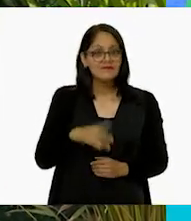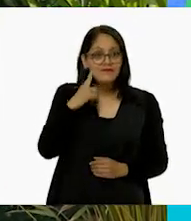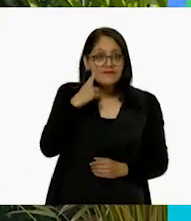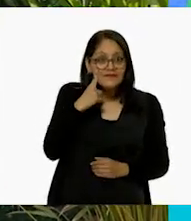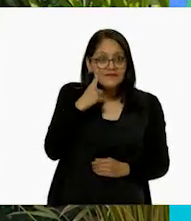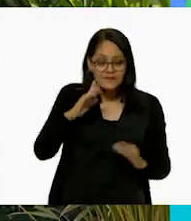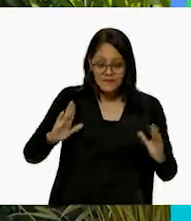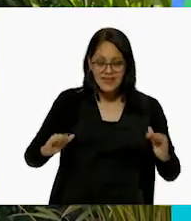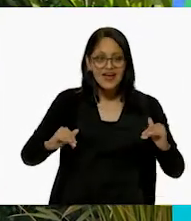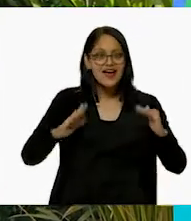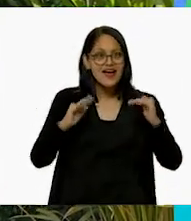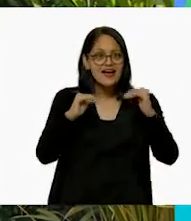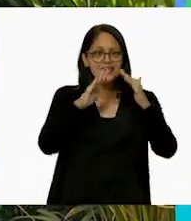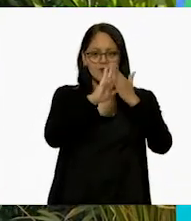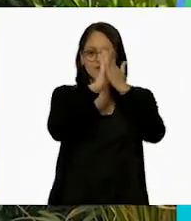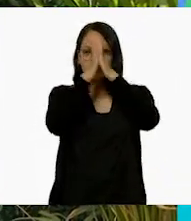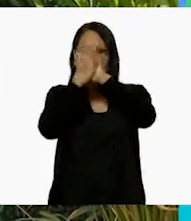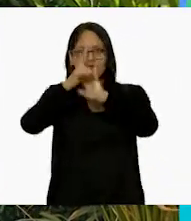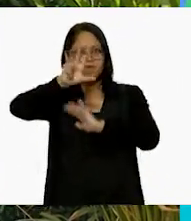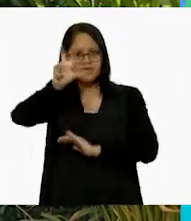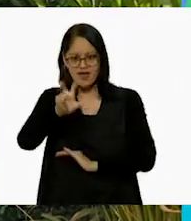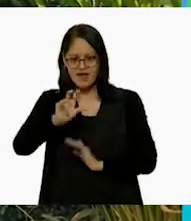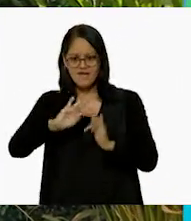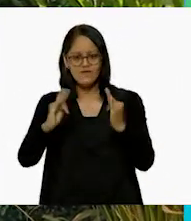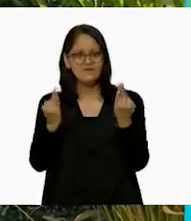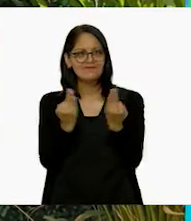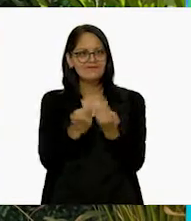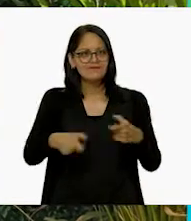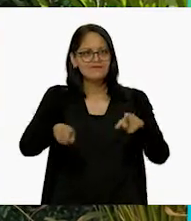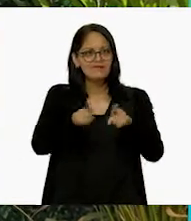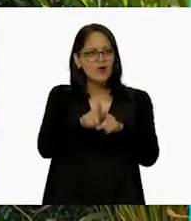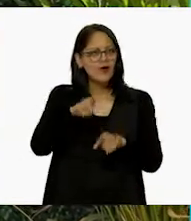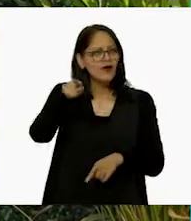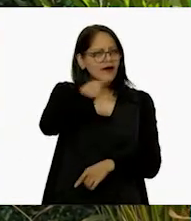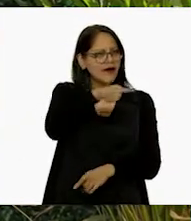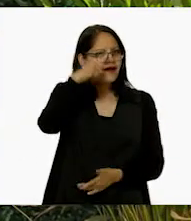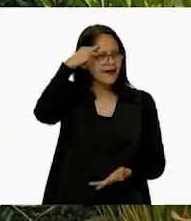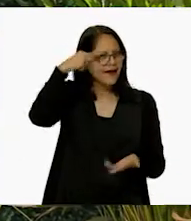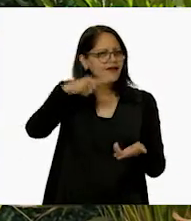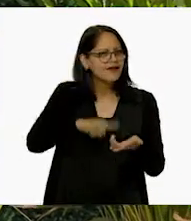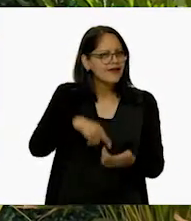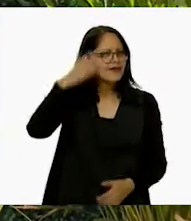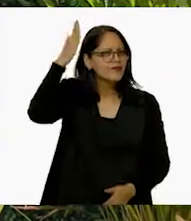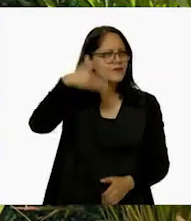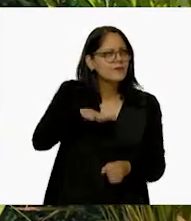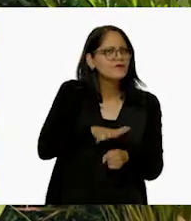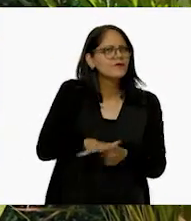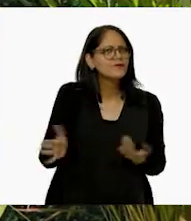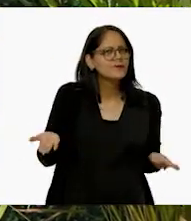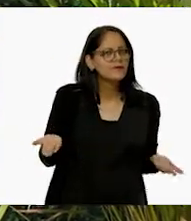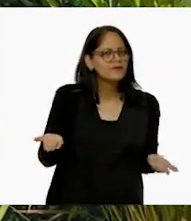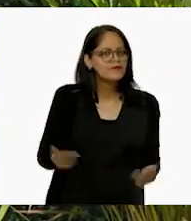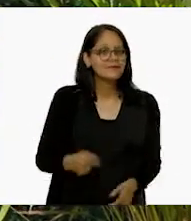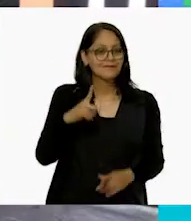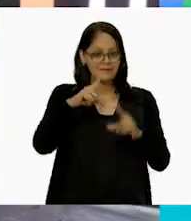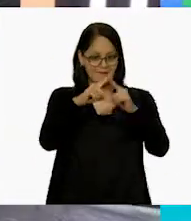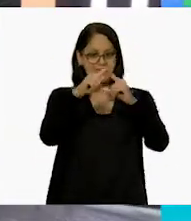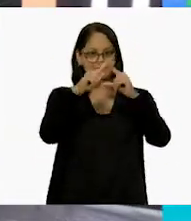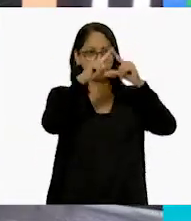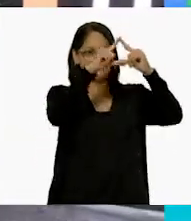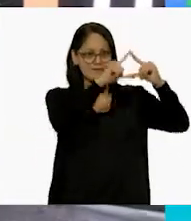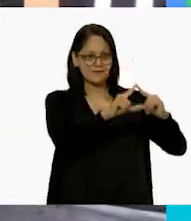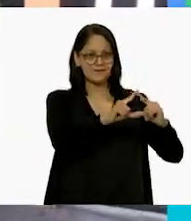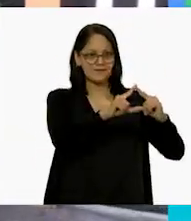Pirámides o pizzas tienen su forma, yo creo que ya sabes quién puede ser. El